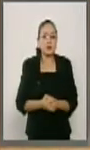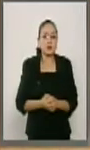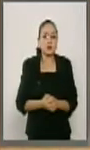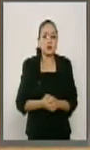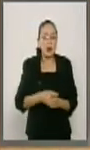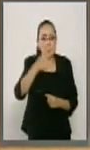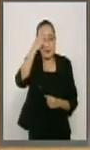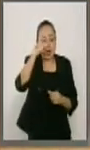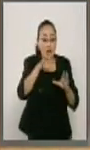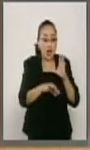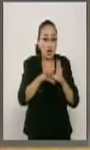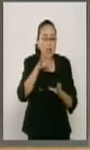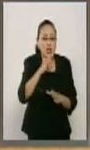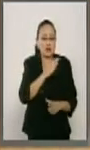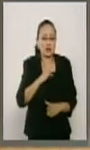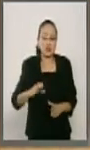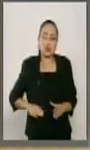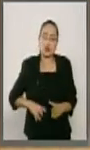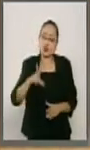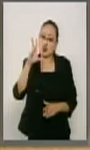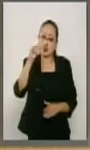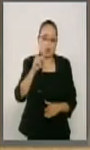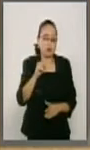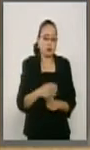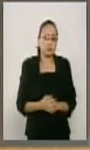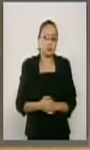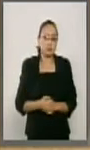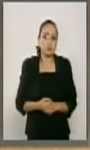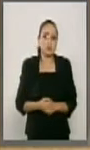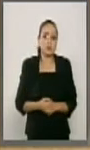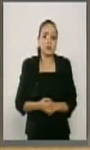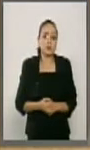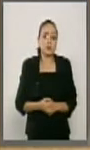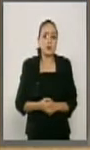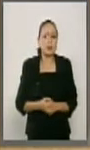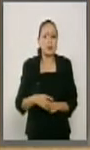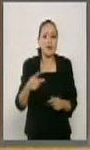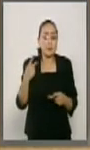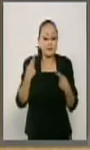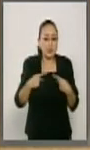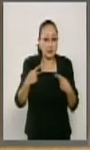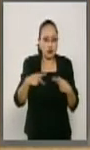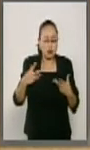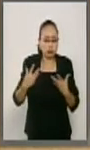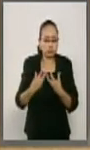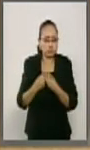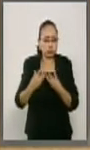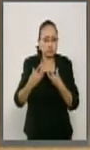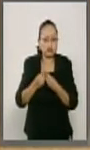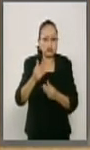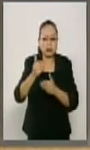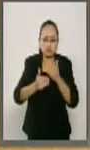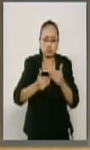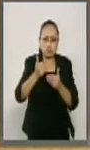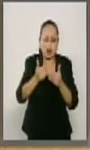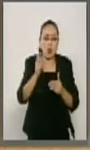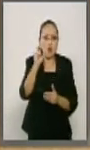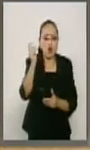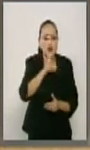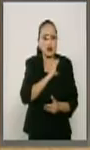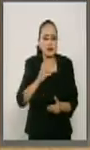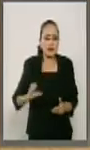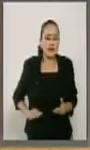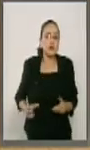elegibilidad de los candidatos. Quienes pudieron seguir de alguna manera las comparecencias